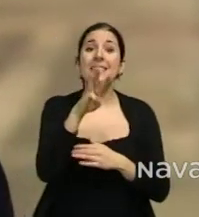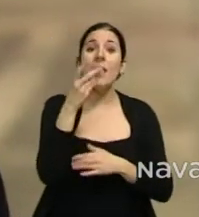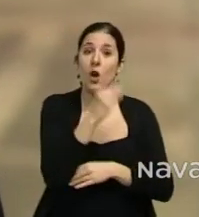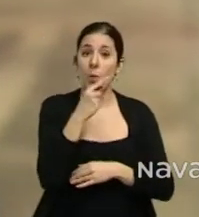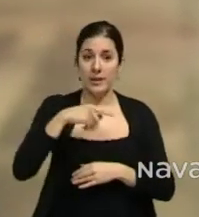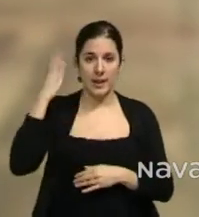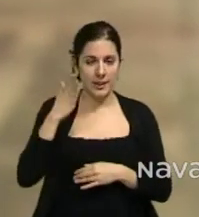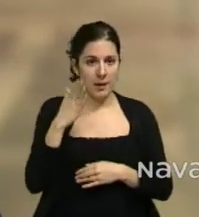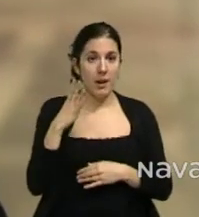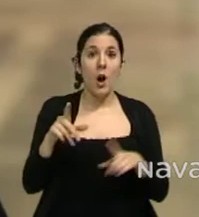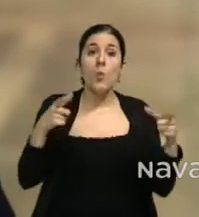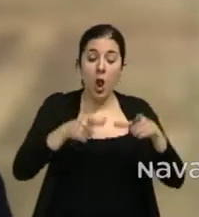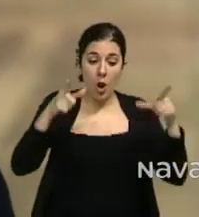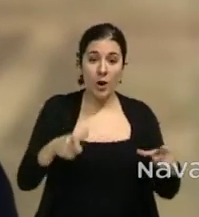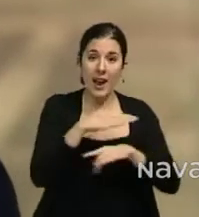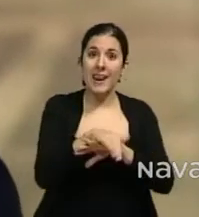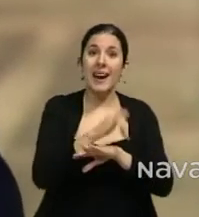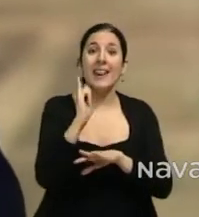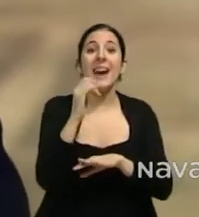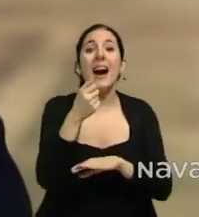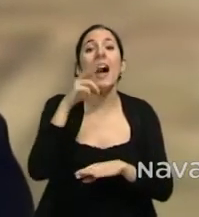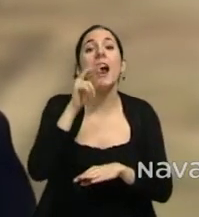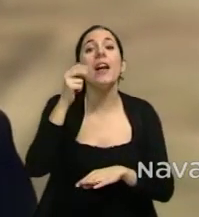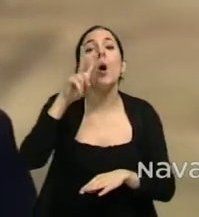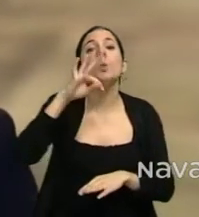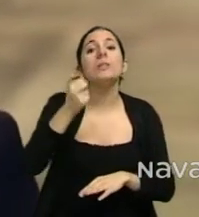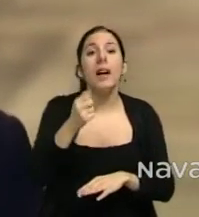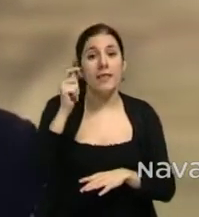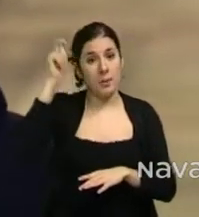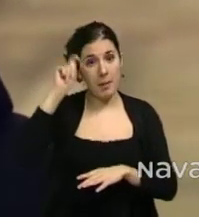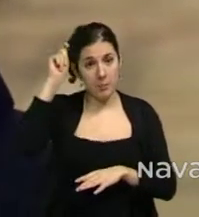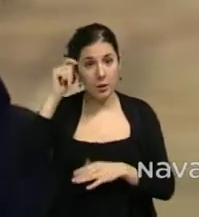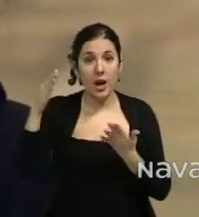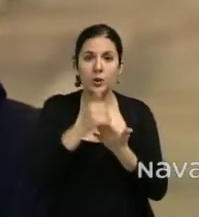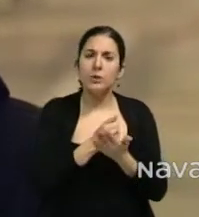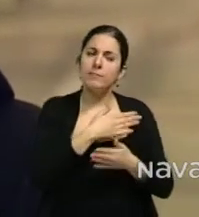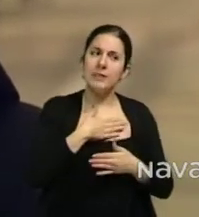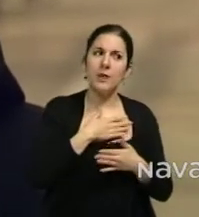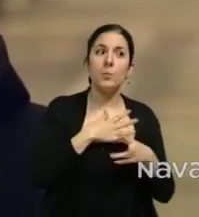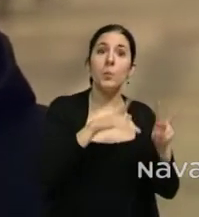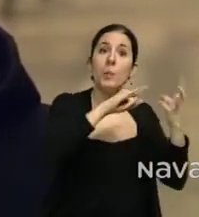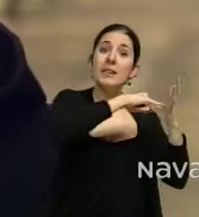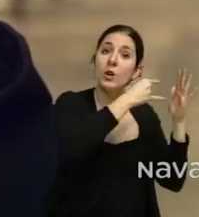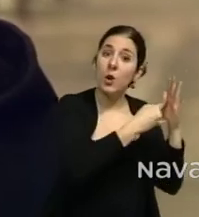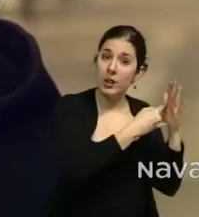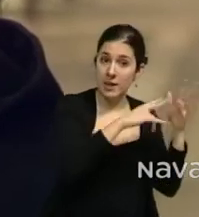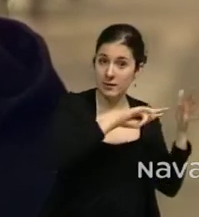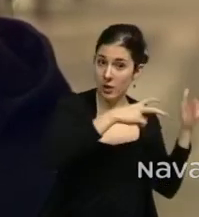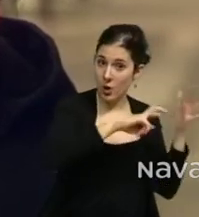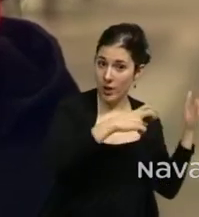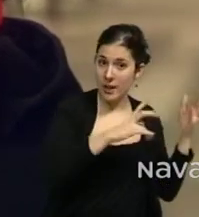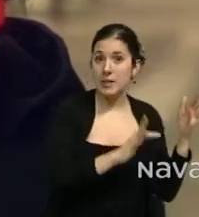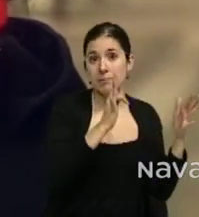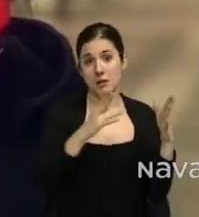han puesto en marcha un local en la calle Jarauta de Pamplona con el que pretenden aunar nuevas tecnologías con el sector de la hostelería